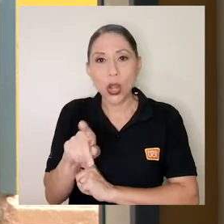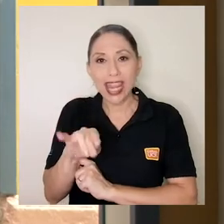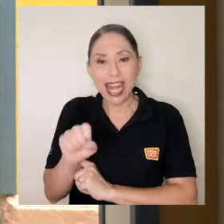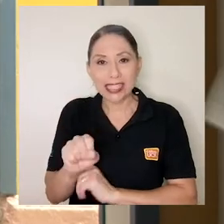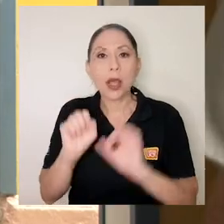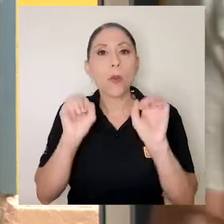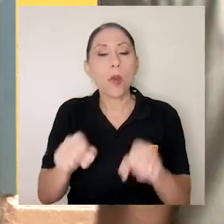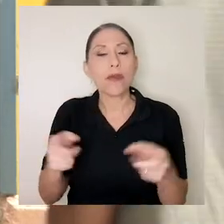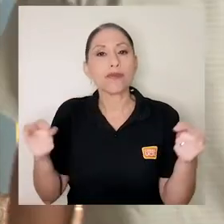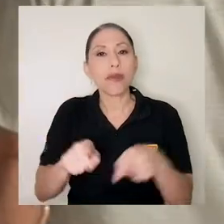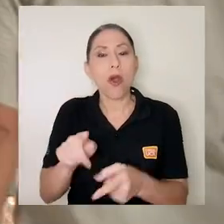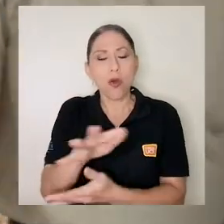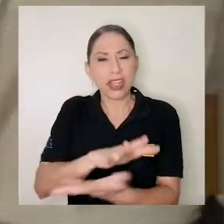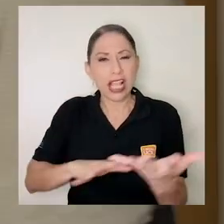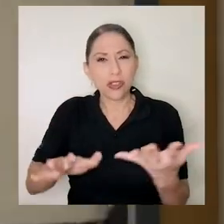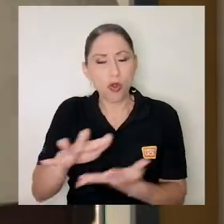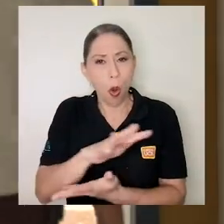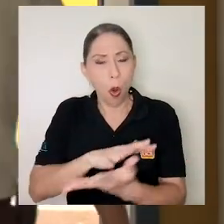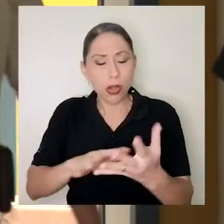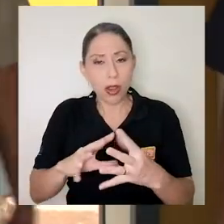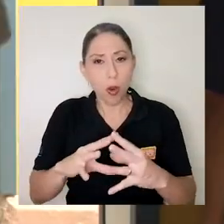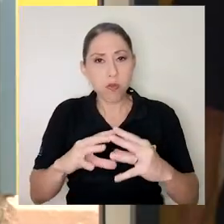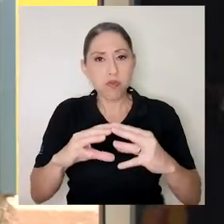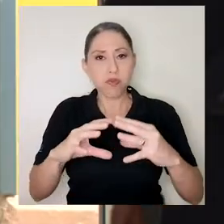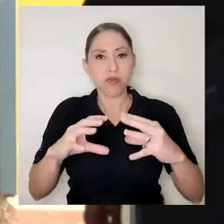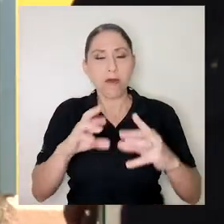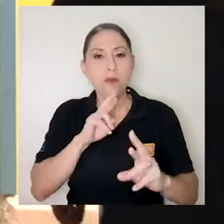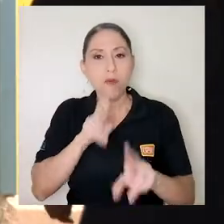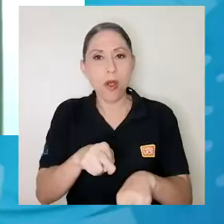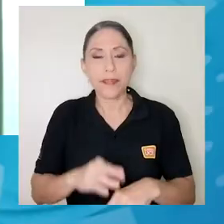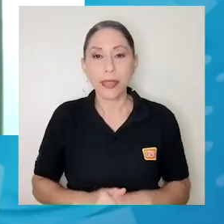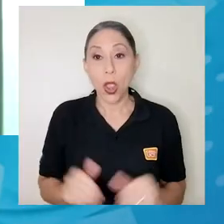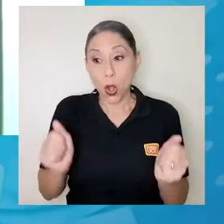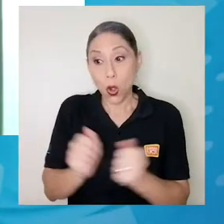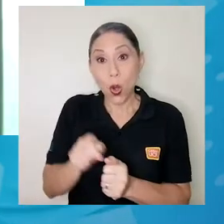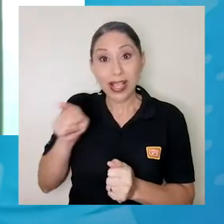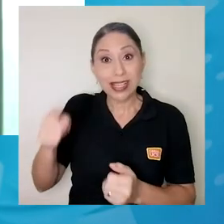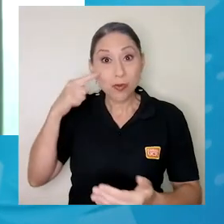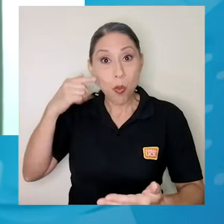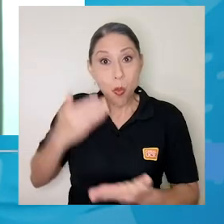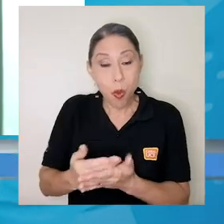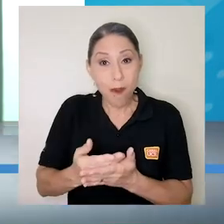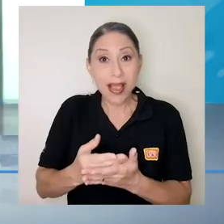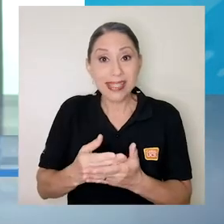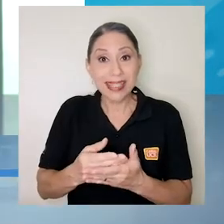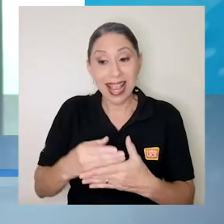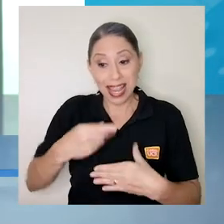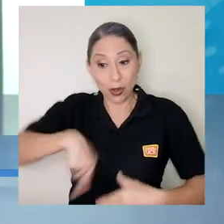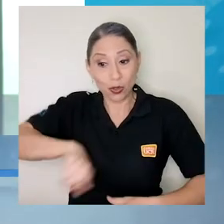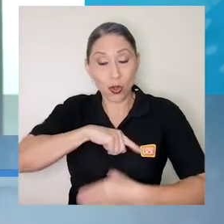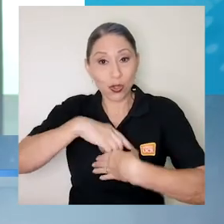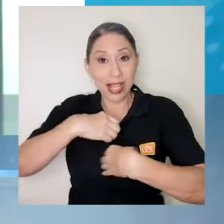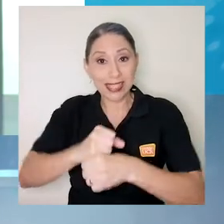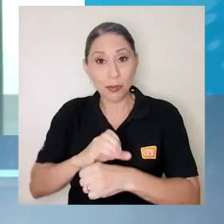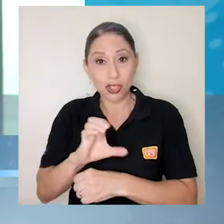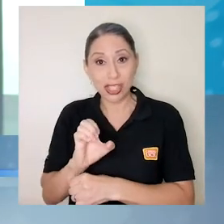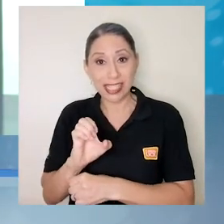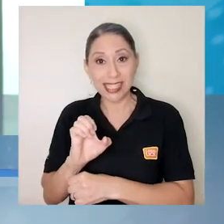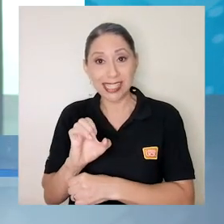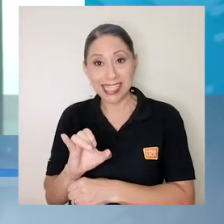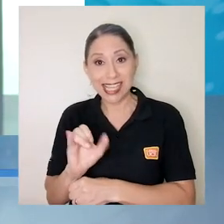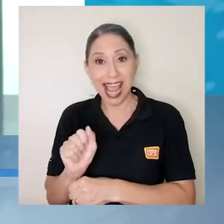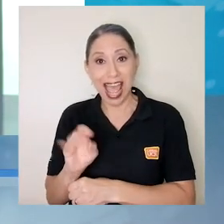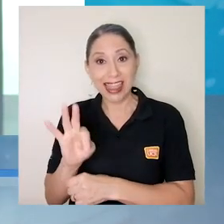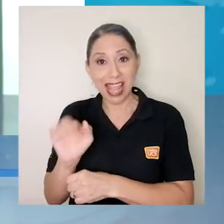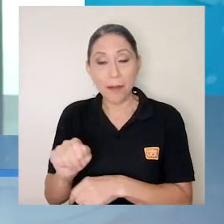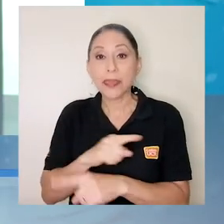pueden producir un desorden en la respuesta inflamatoria. Con esos marcadores de coagulación que hacemos nosotros desde el CIATA, pero que también